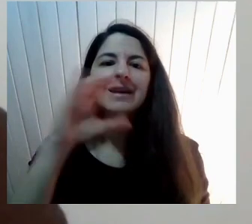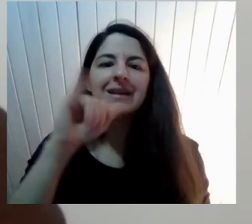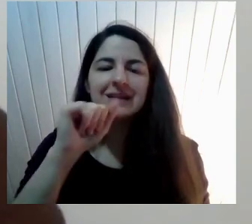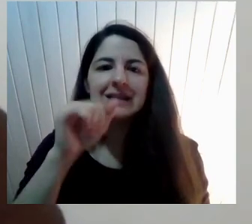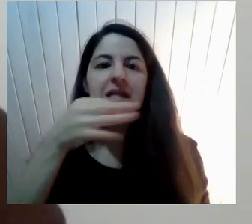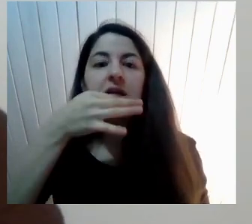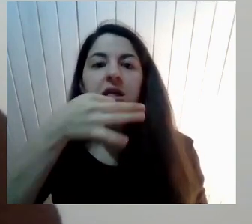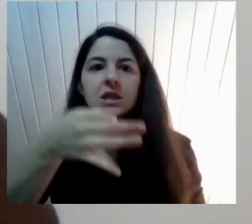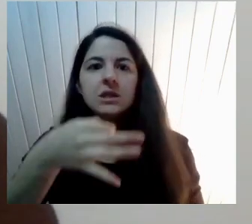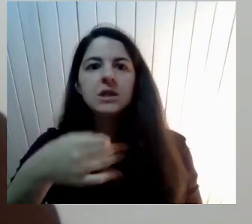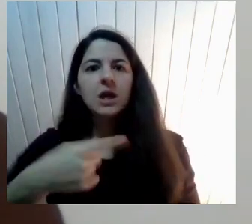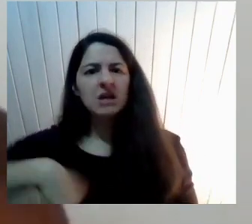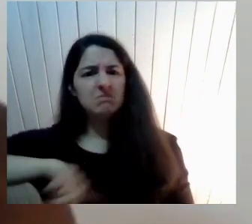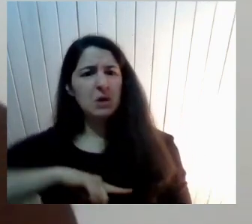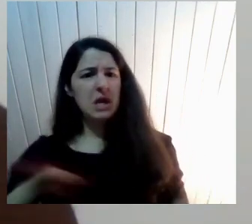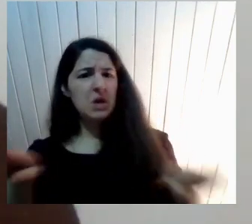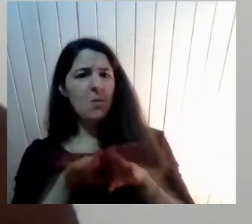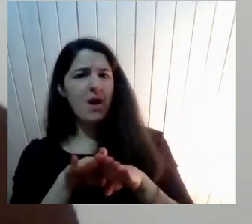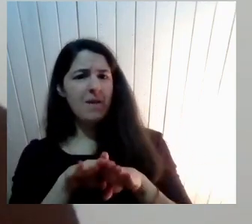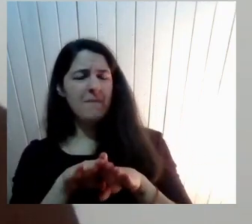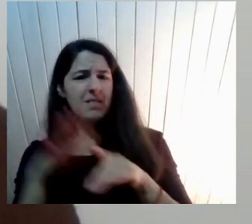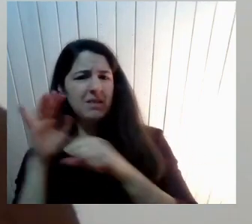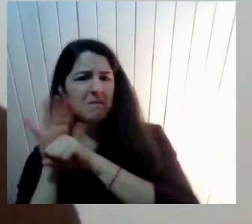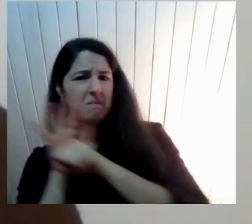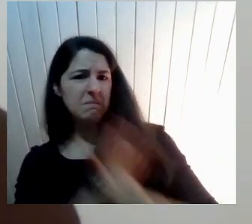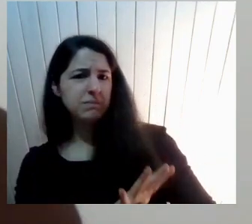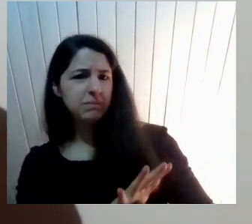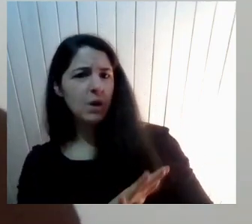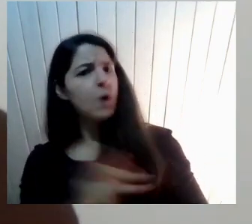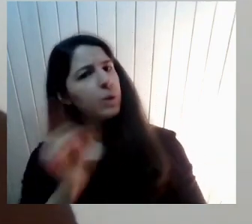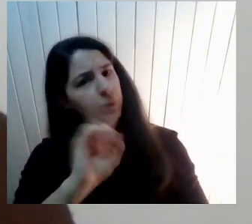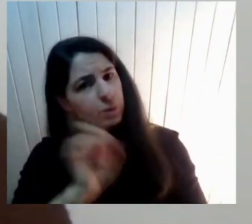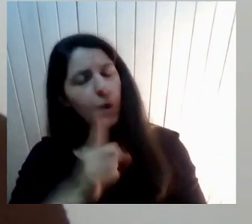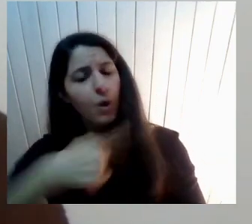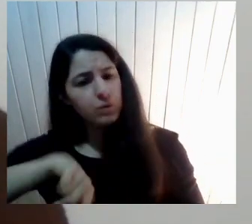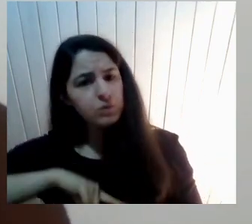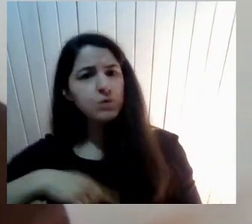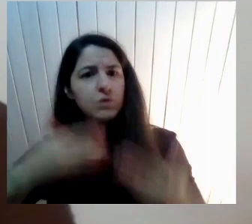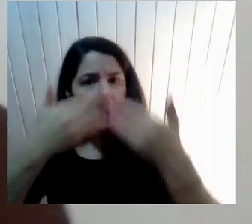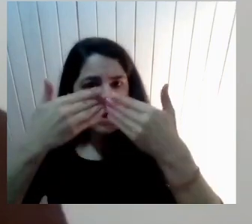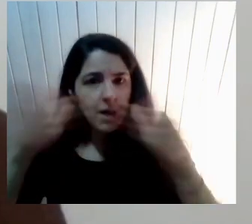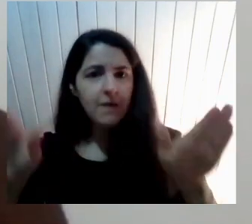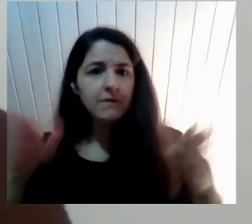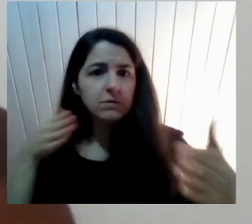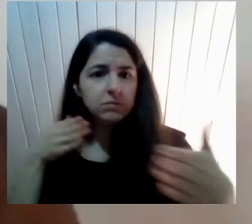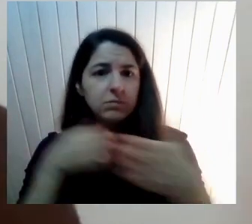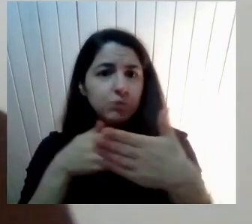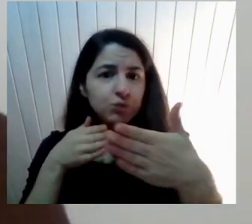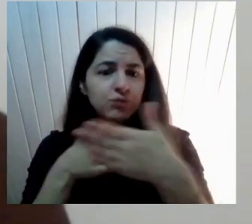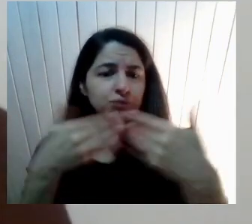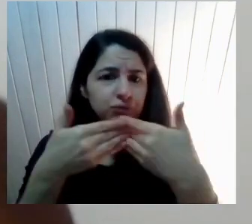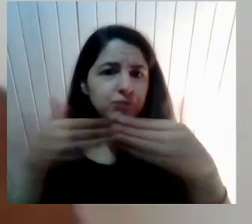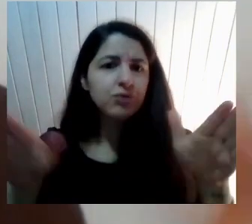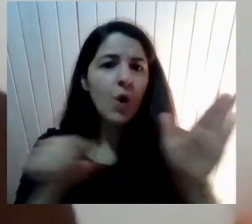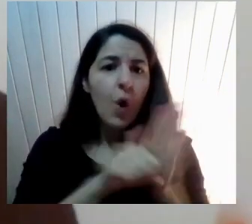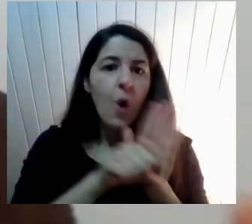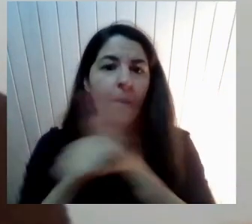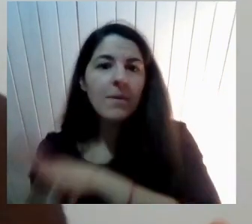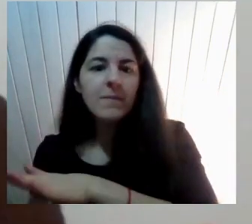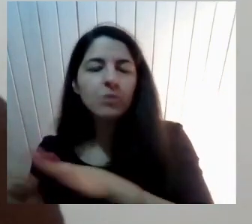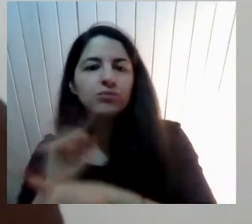ser iguales? En el fondo Lo que el feminismo busca Es la emancipación Y la transformación De todos los oprimidos Y ahí entra Cierto Toda esta